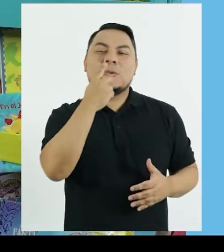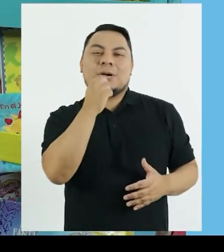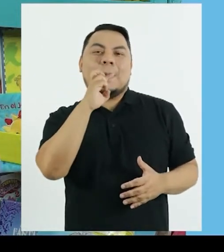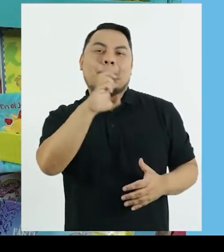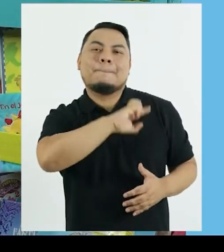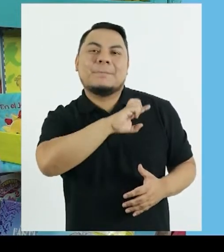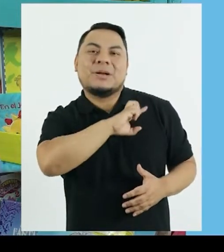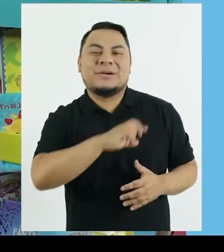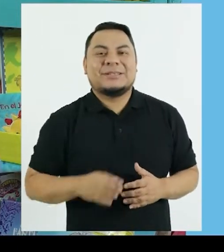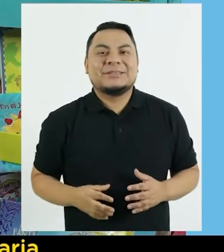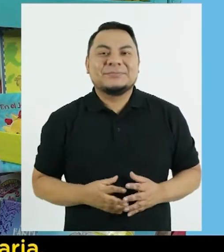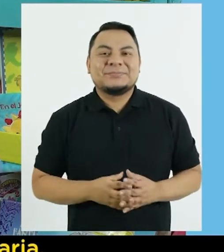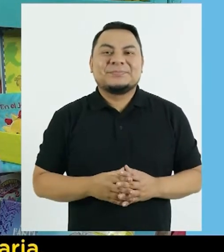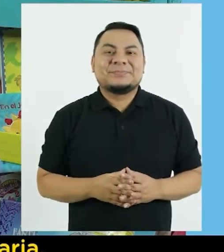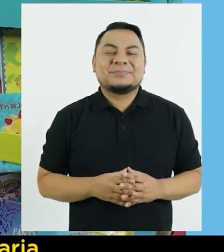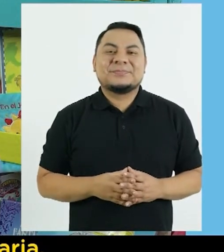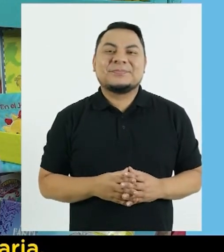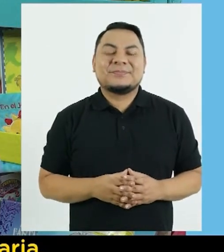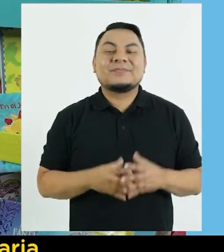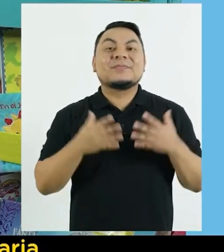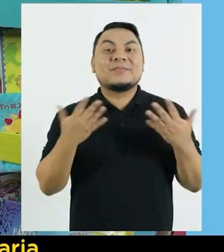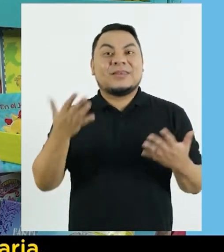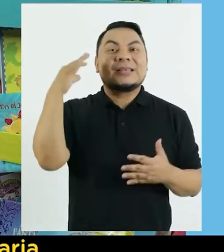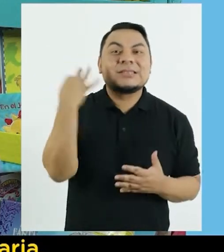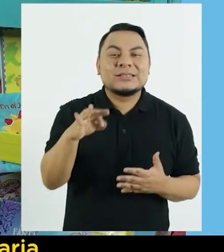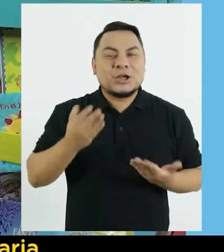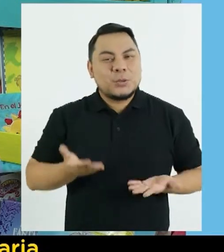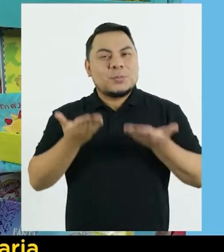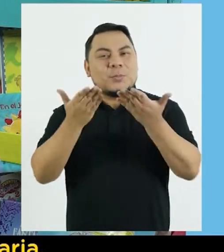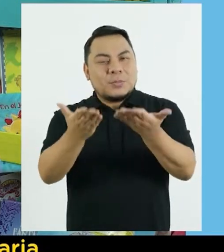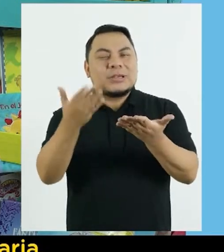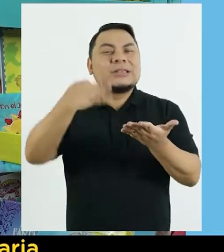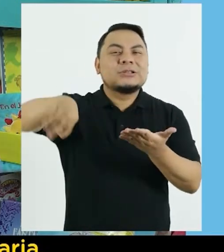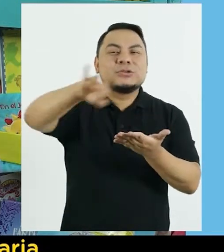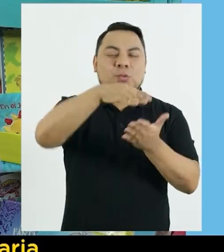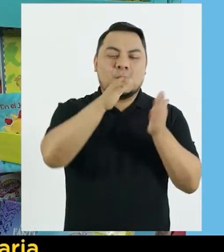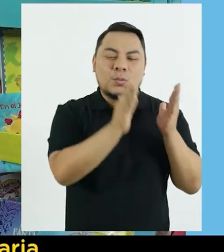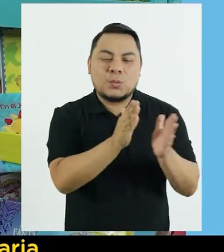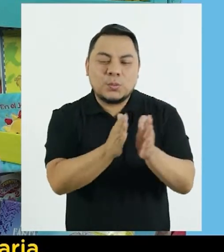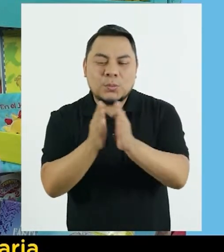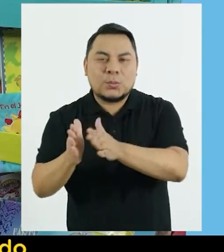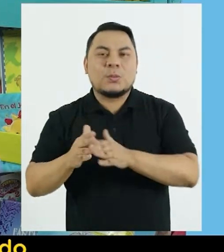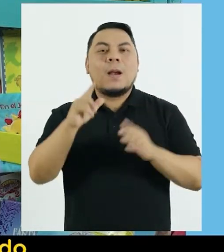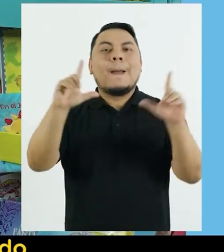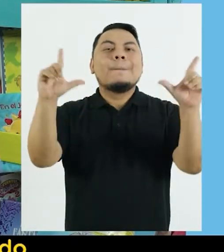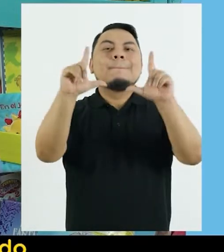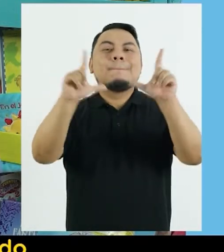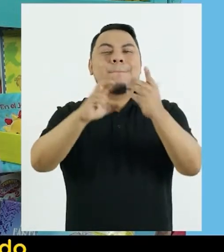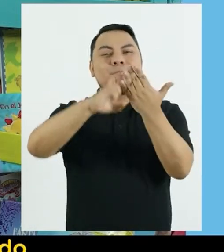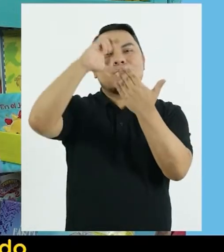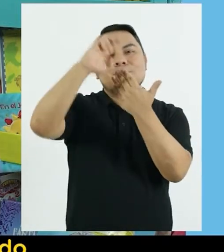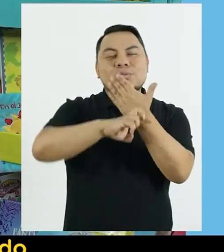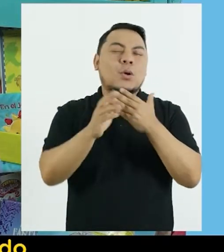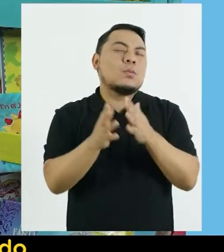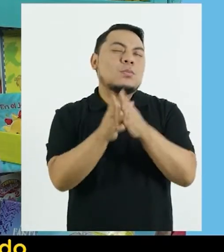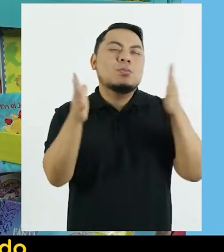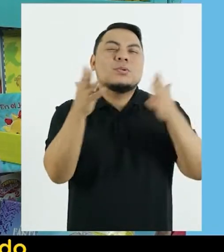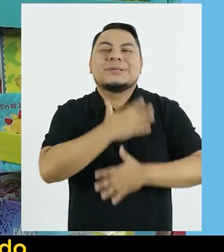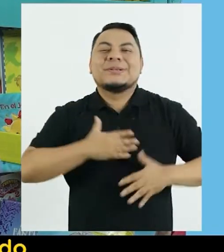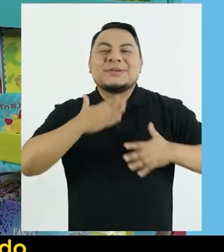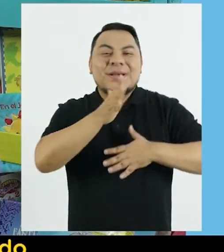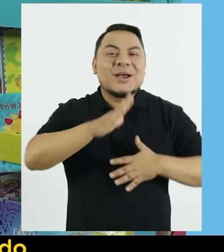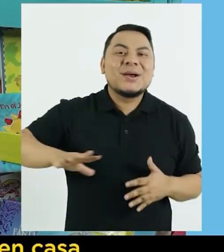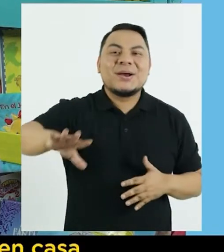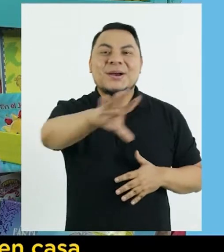Tercer Ciclo de Primer y Segundo Grado de Primaria Como siempre, les hemos